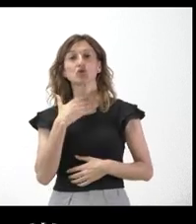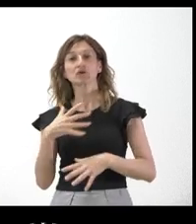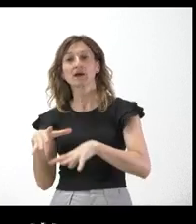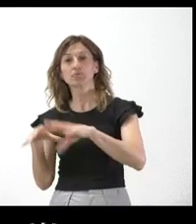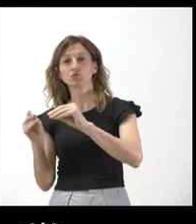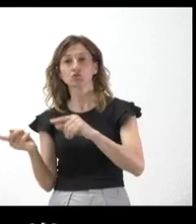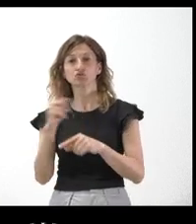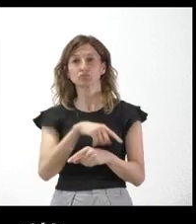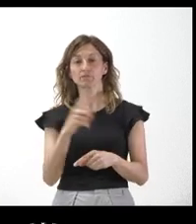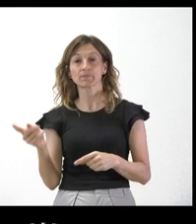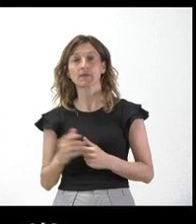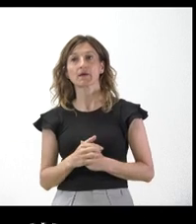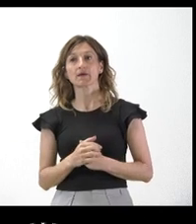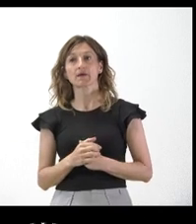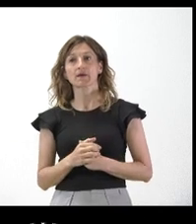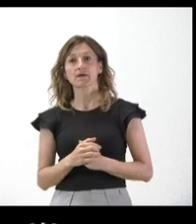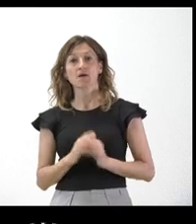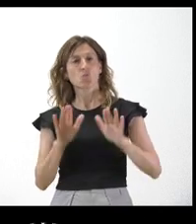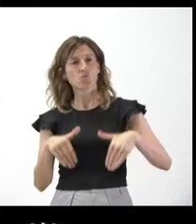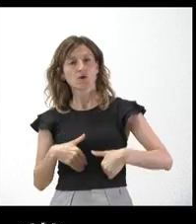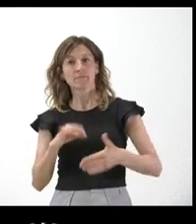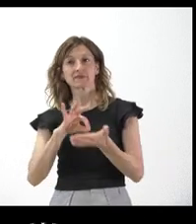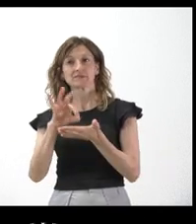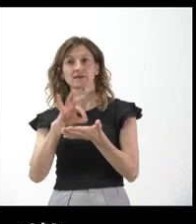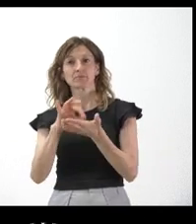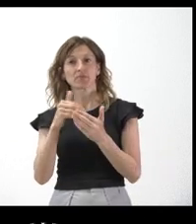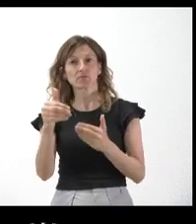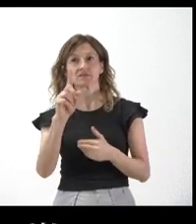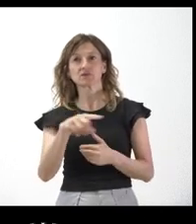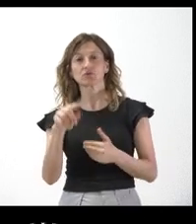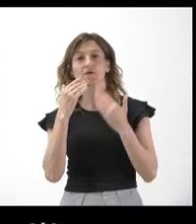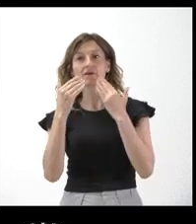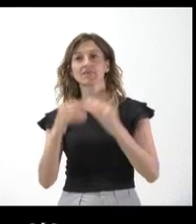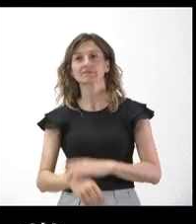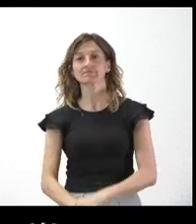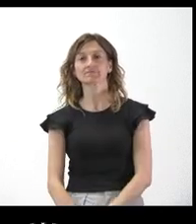Burgos-Soria. No sé si se piensa retomar este servicio en un futuro próximo. Muchas gracias.